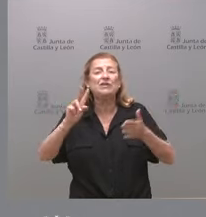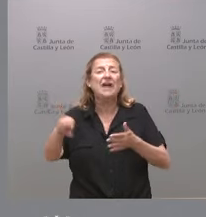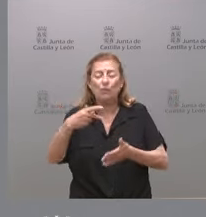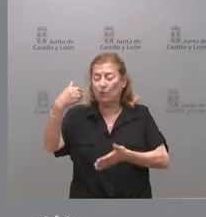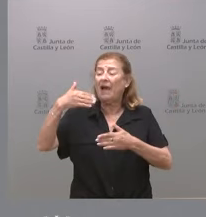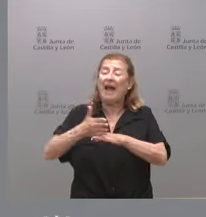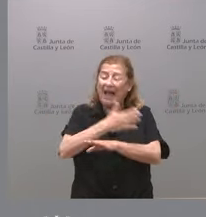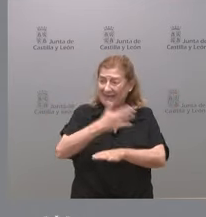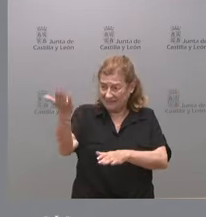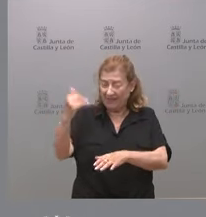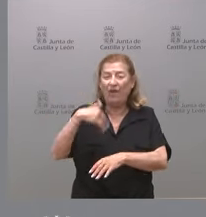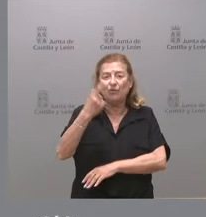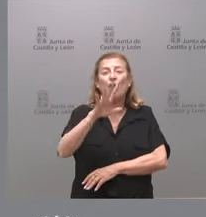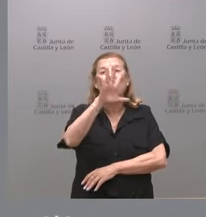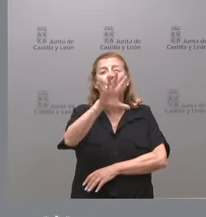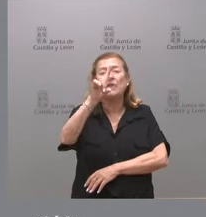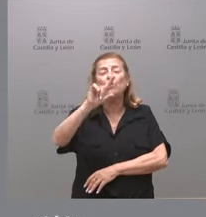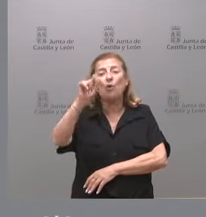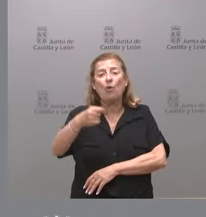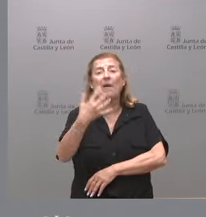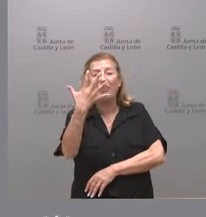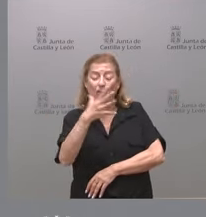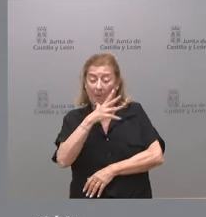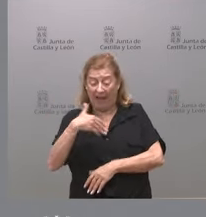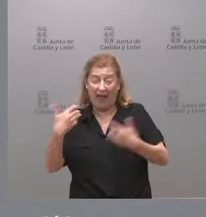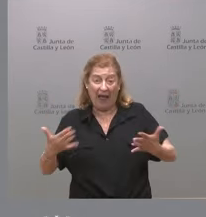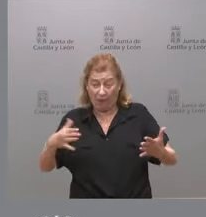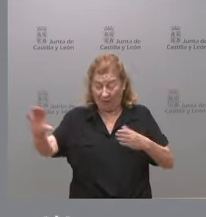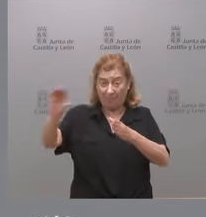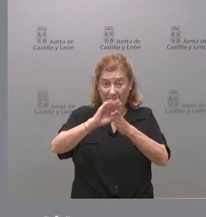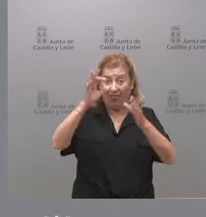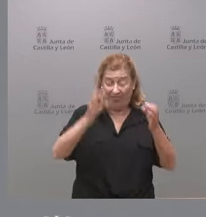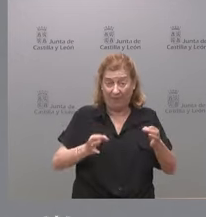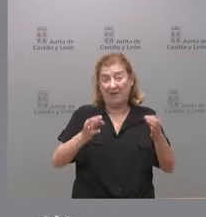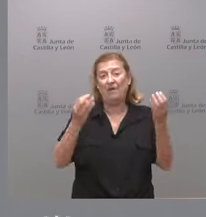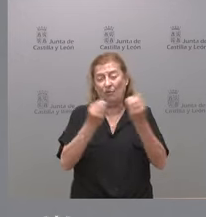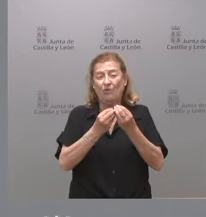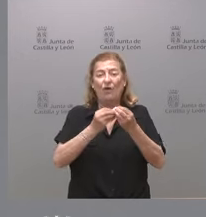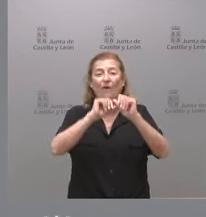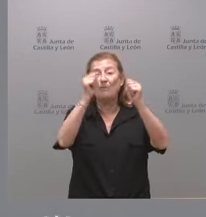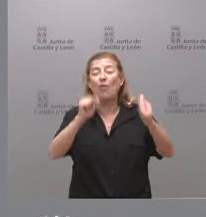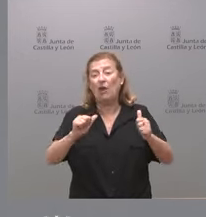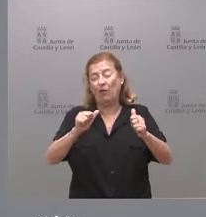se paguen los 51,5 adicionales de actualización que correspondían de acuerdo con el modelo de financiación autónoma